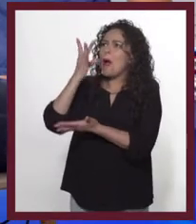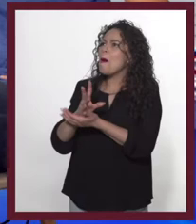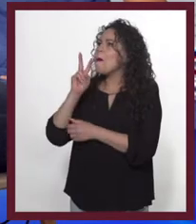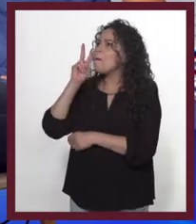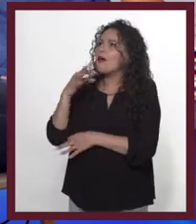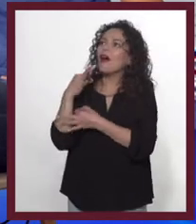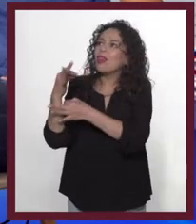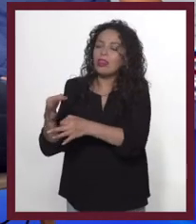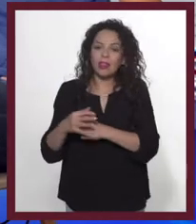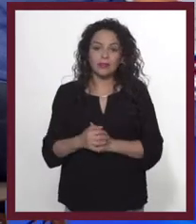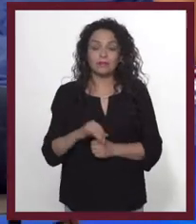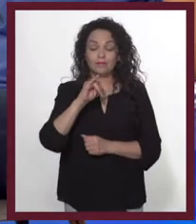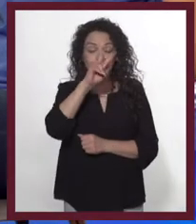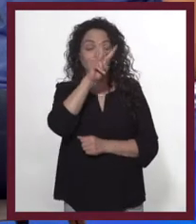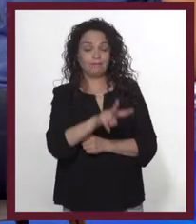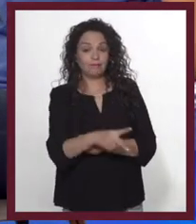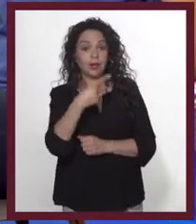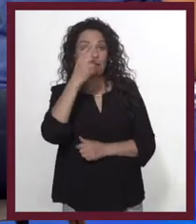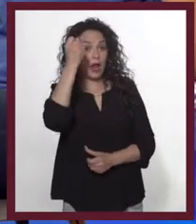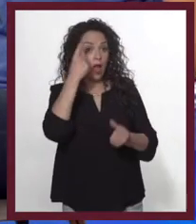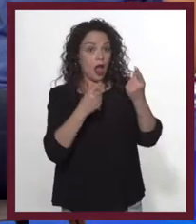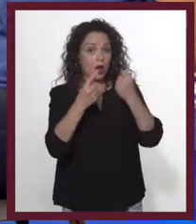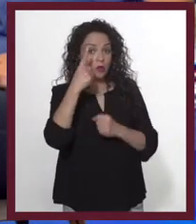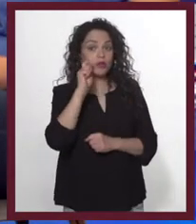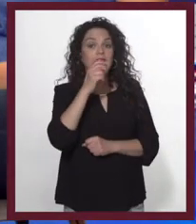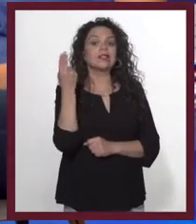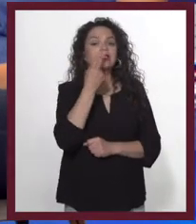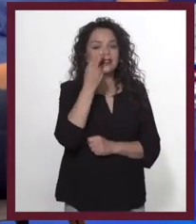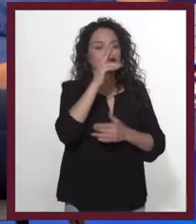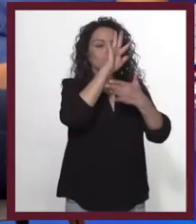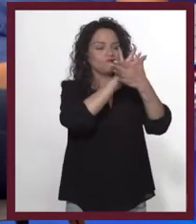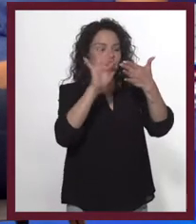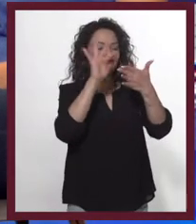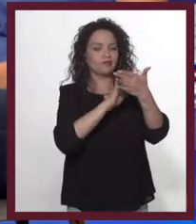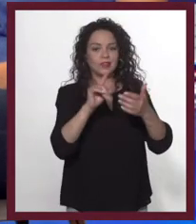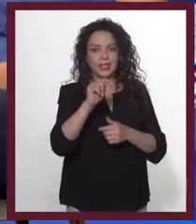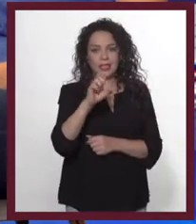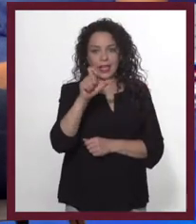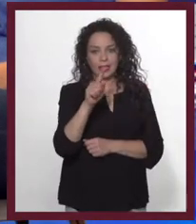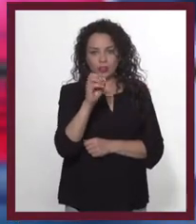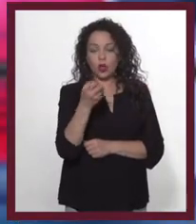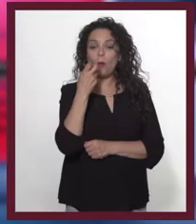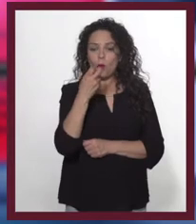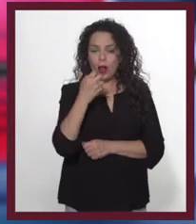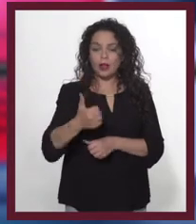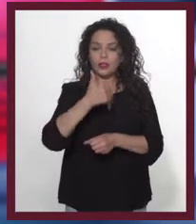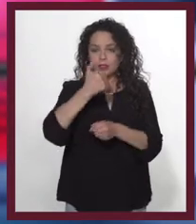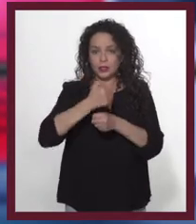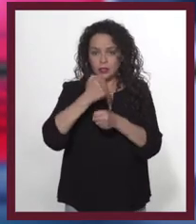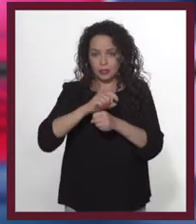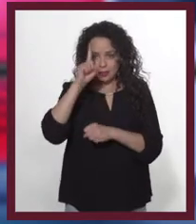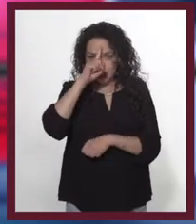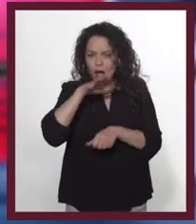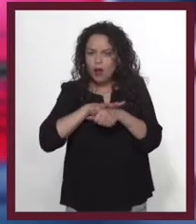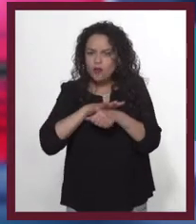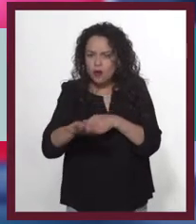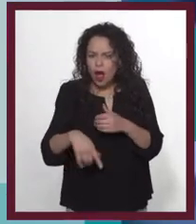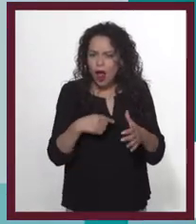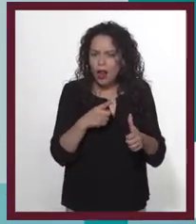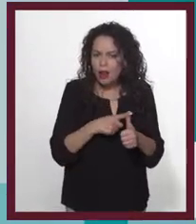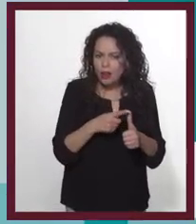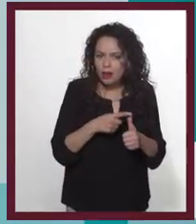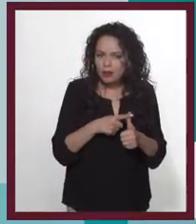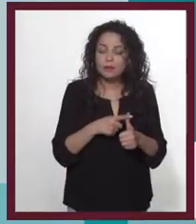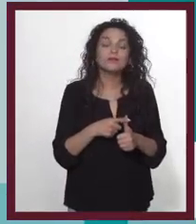¡Seguro! Aunque hay algunos anuncios cuyos textos merecían un premio. Por eso, mi sexto consejo es este.